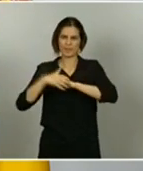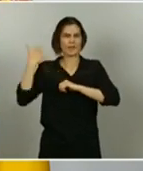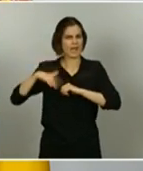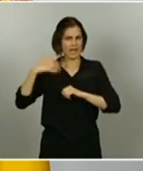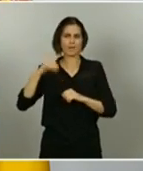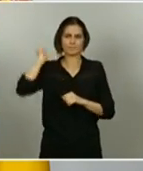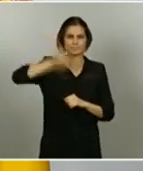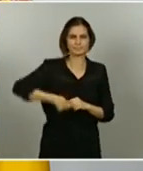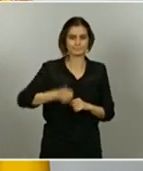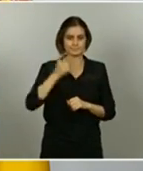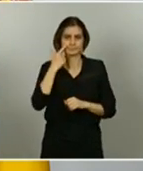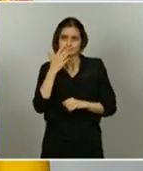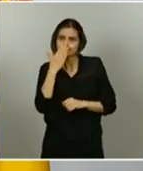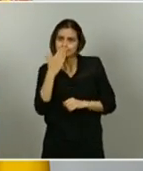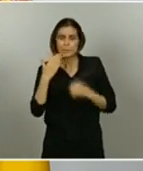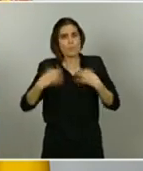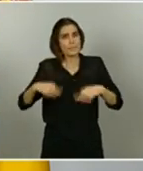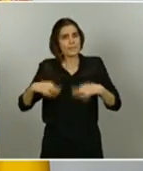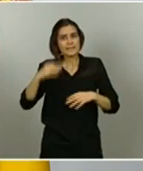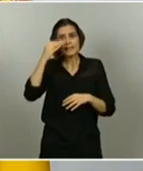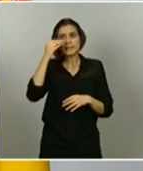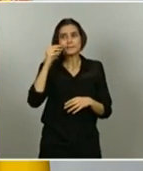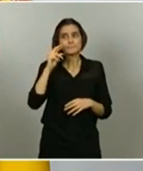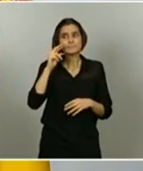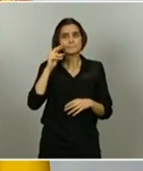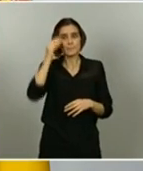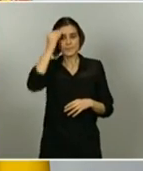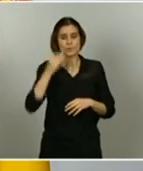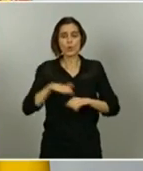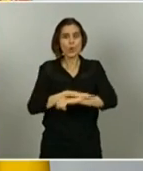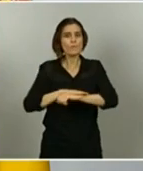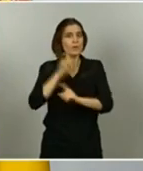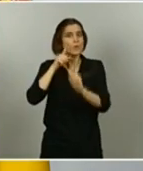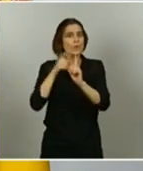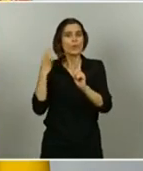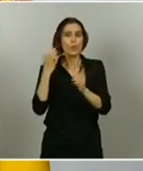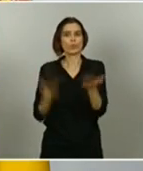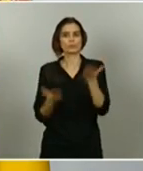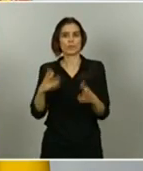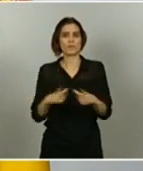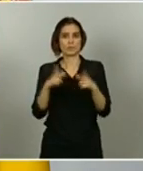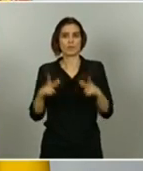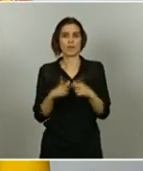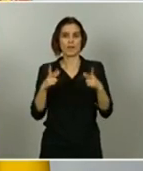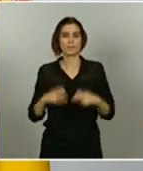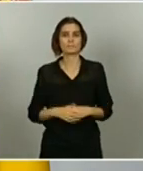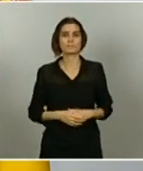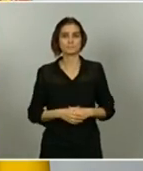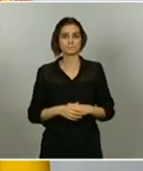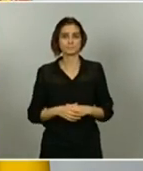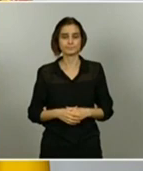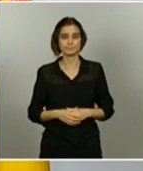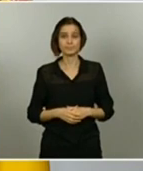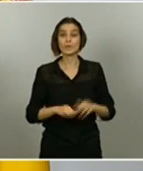opción política de este Gobierno es la justicia social. Y demostramos con hechos que nos tomamos en serio la Constitución